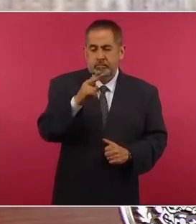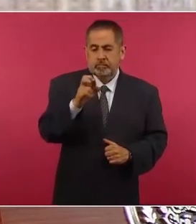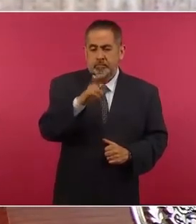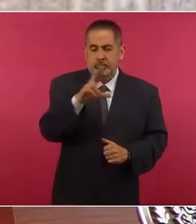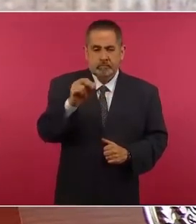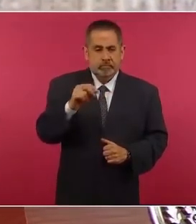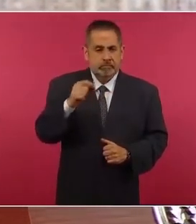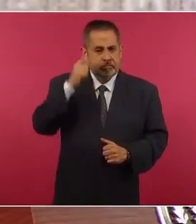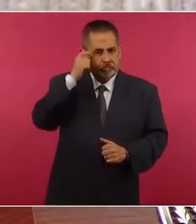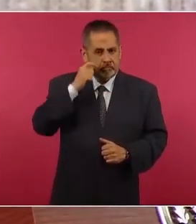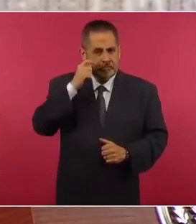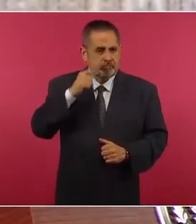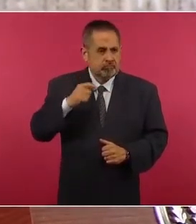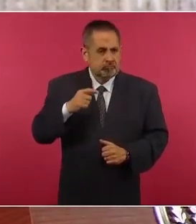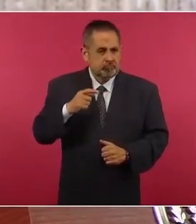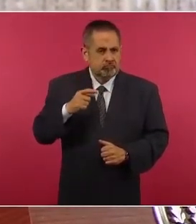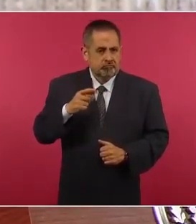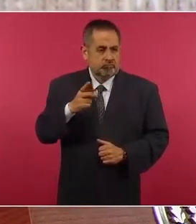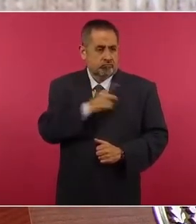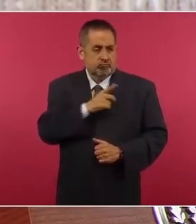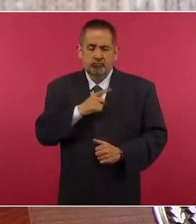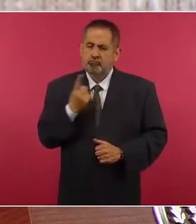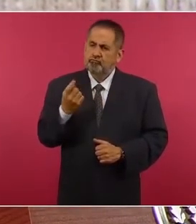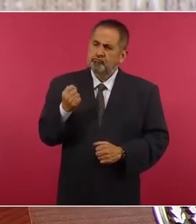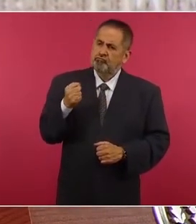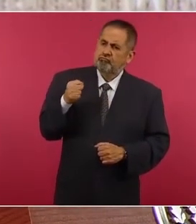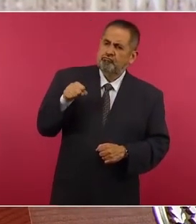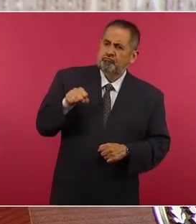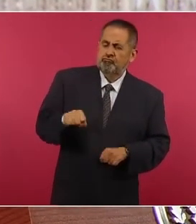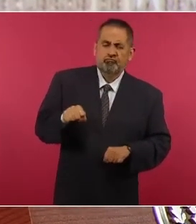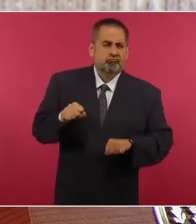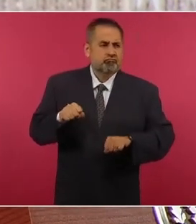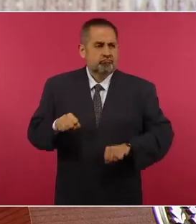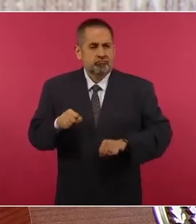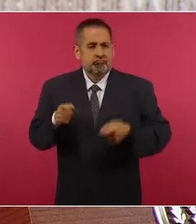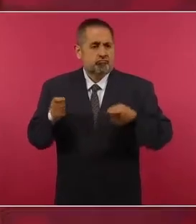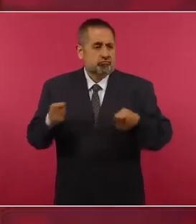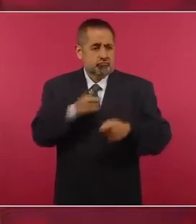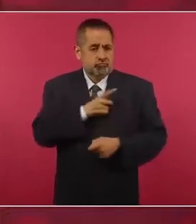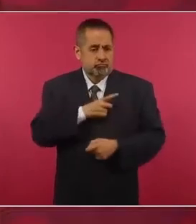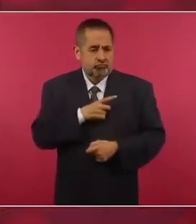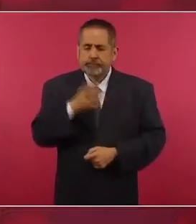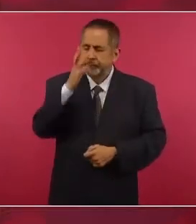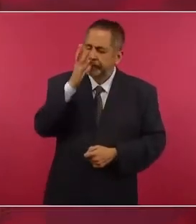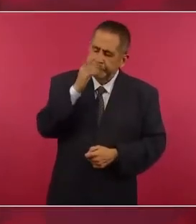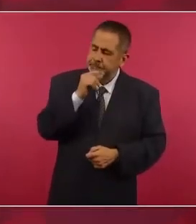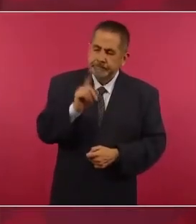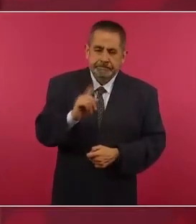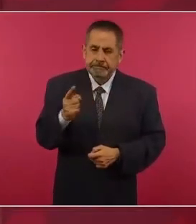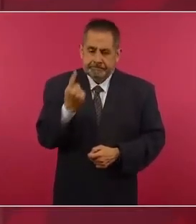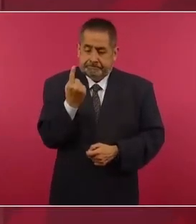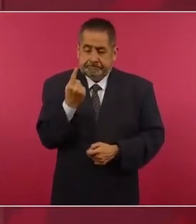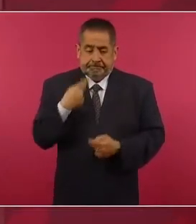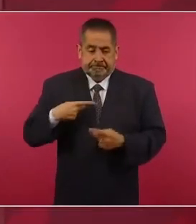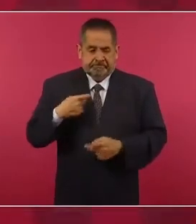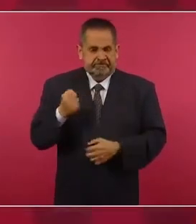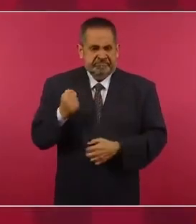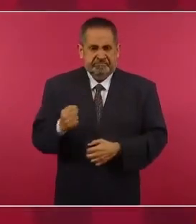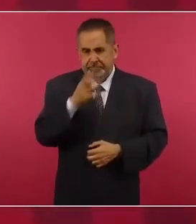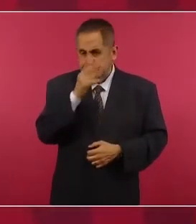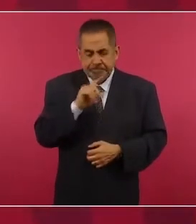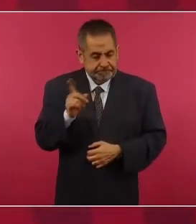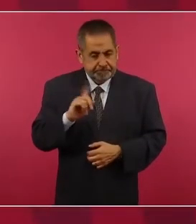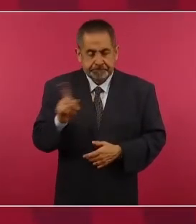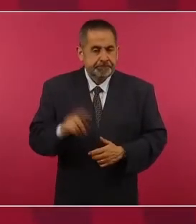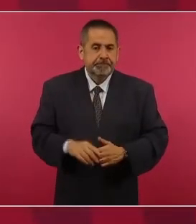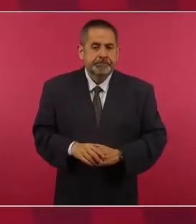¿se puede gobernar? No, no, se